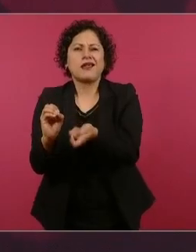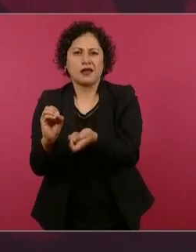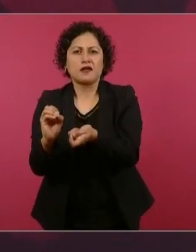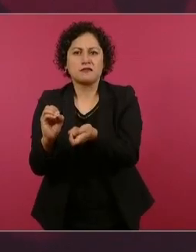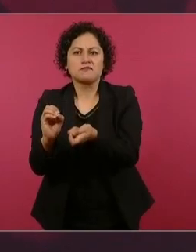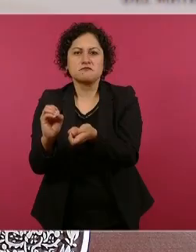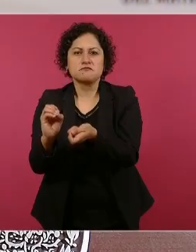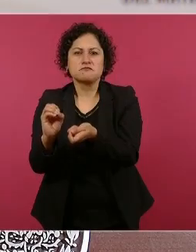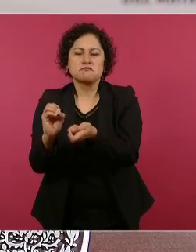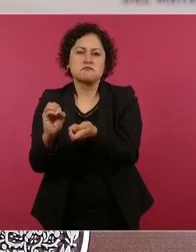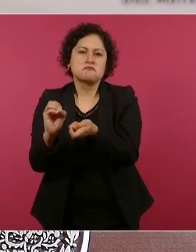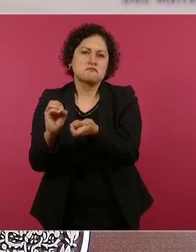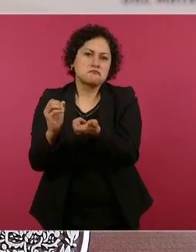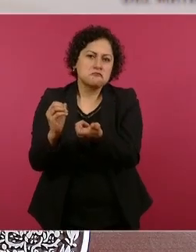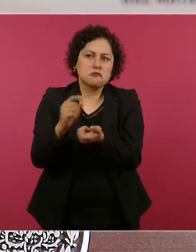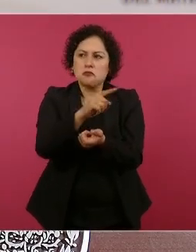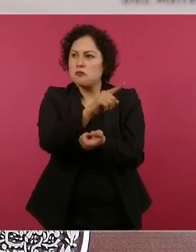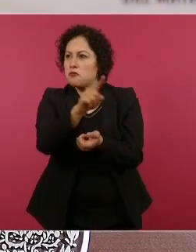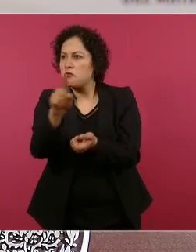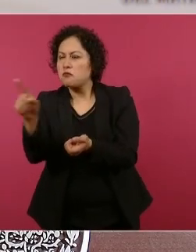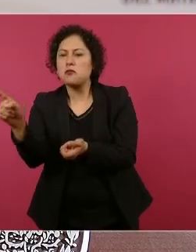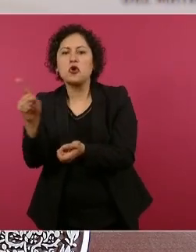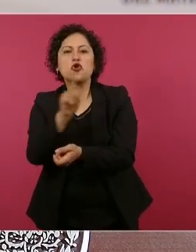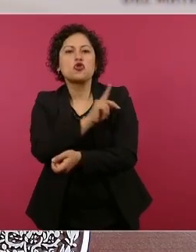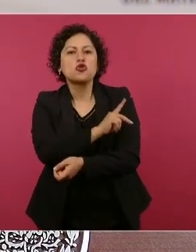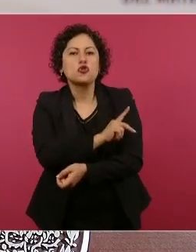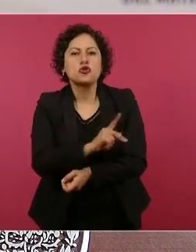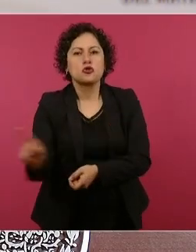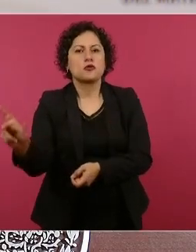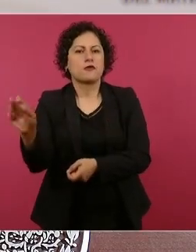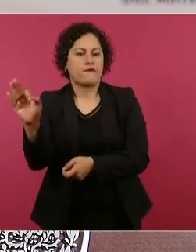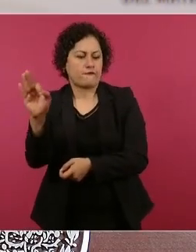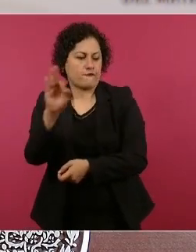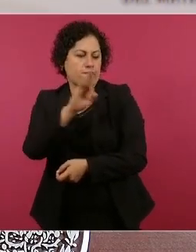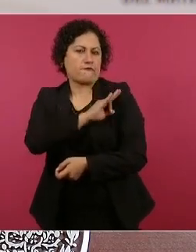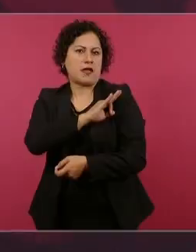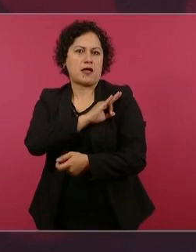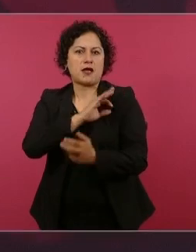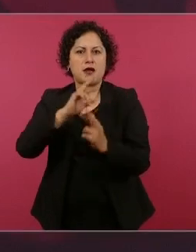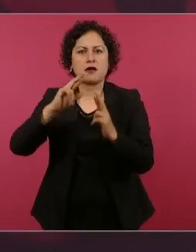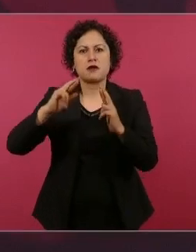creencias, libertad religiosa.